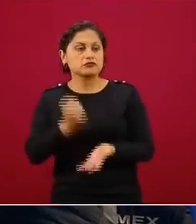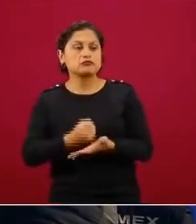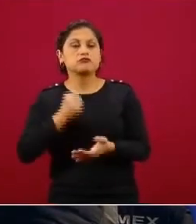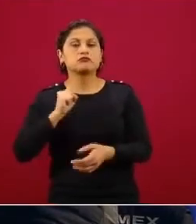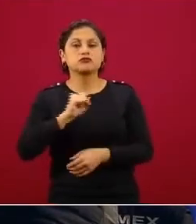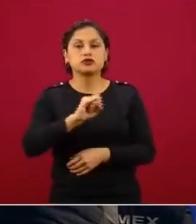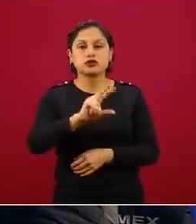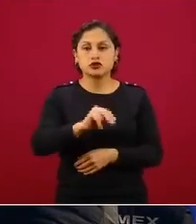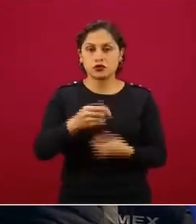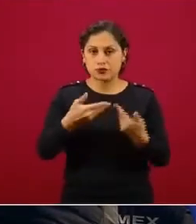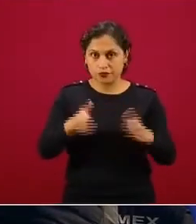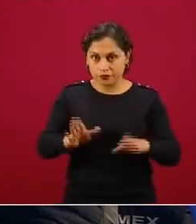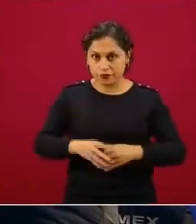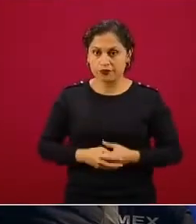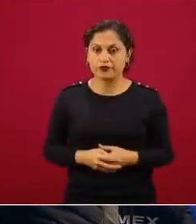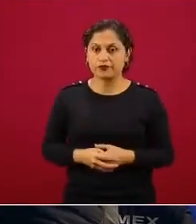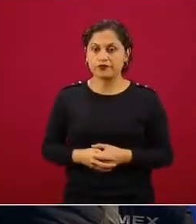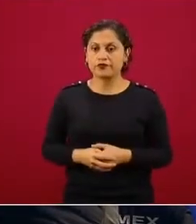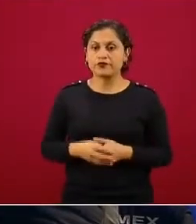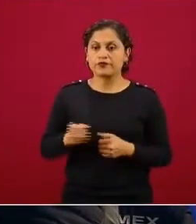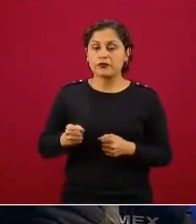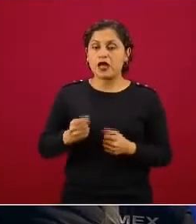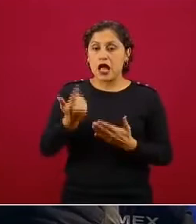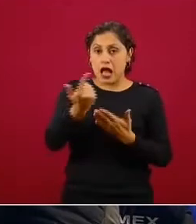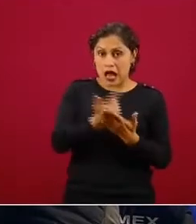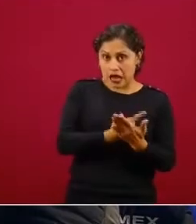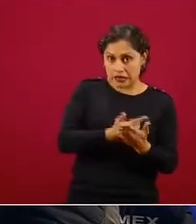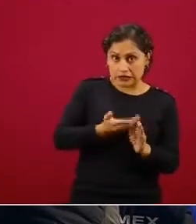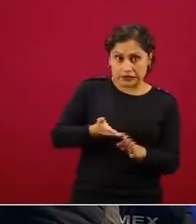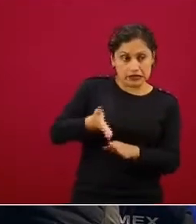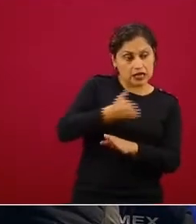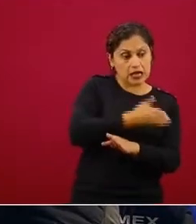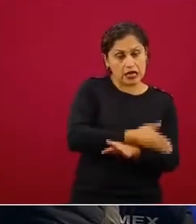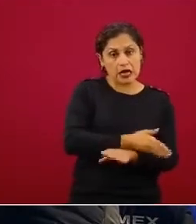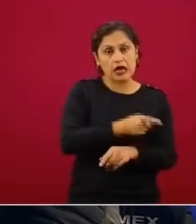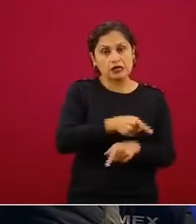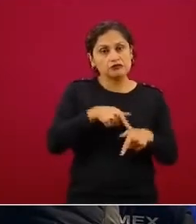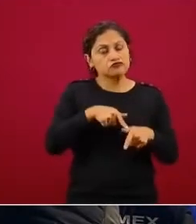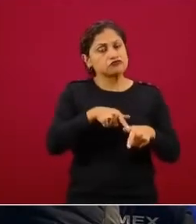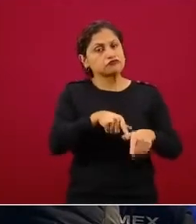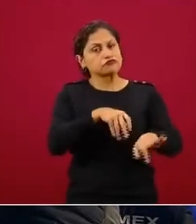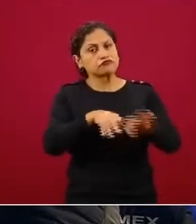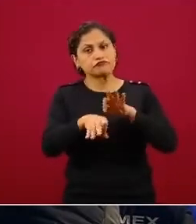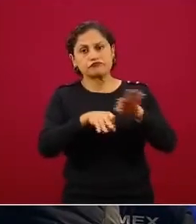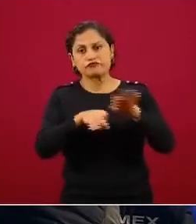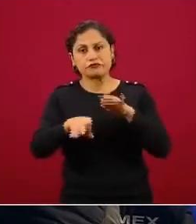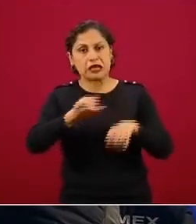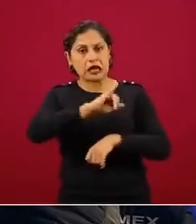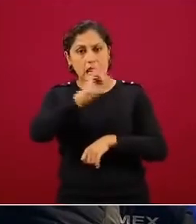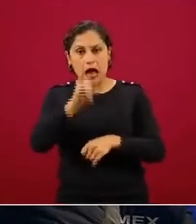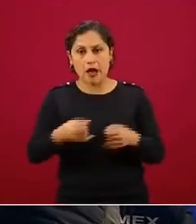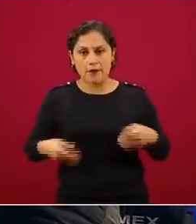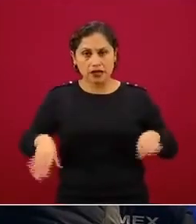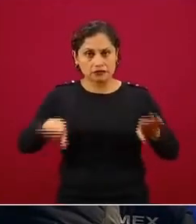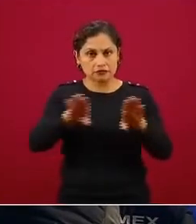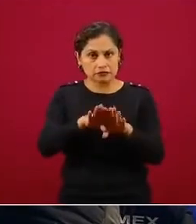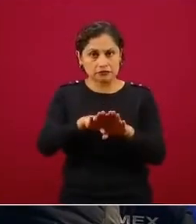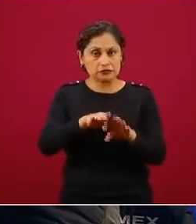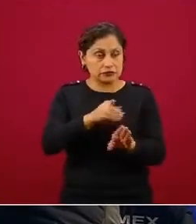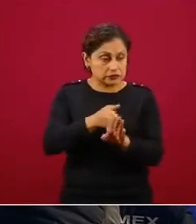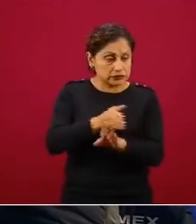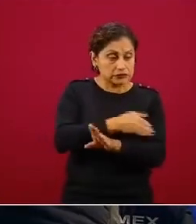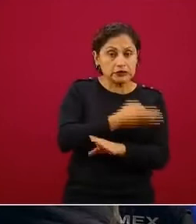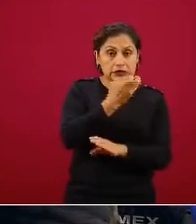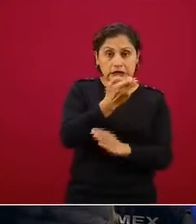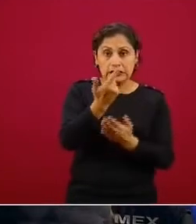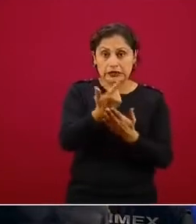En el caso de las esenciales originales, que éstas nunca se han detenido desde el 31 de marzo, en esos casos también